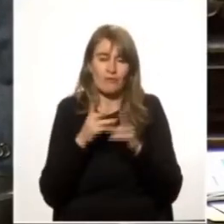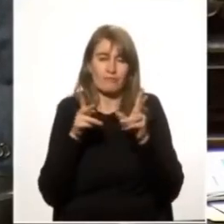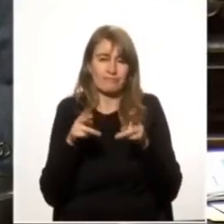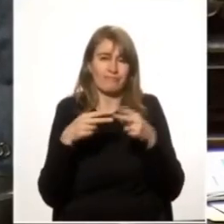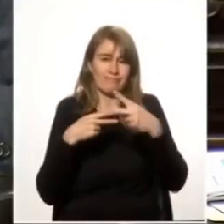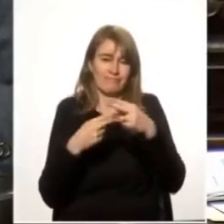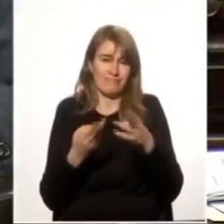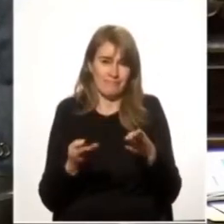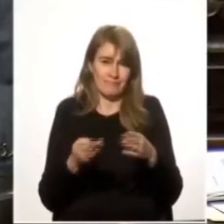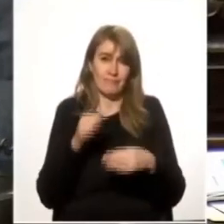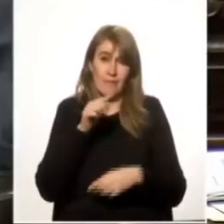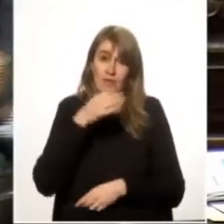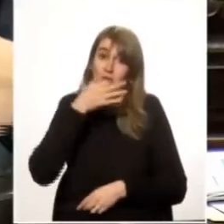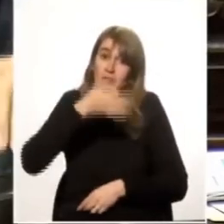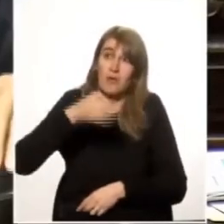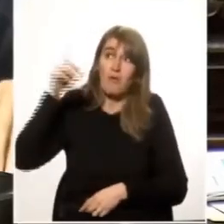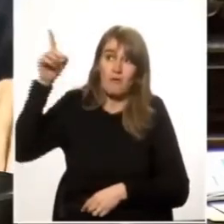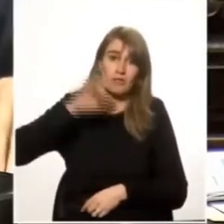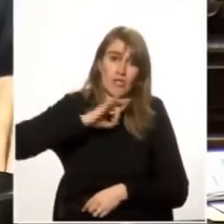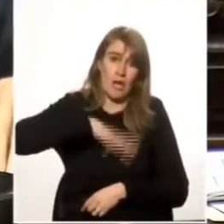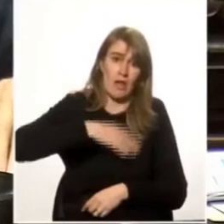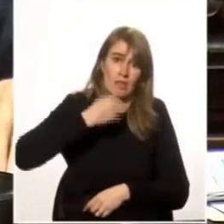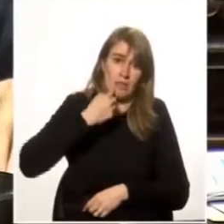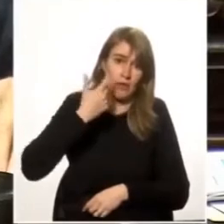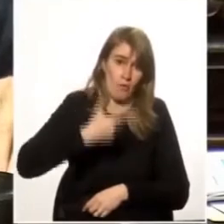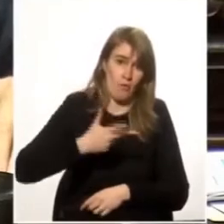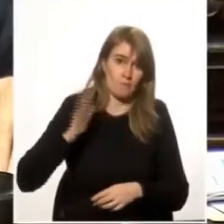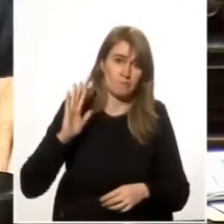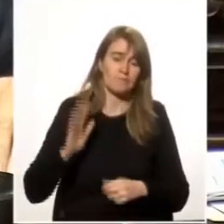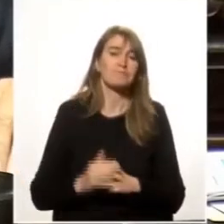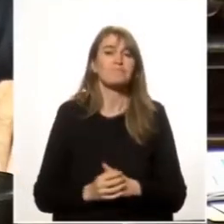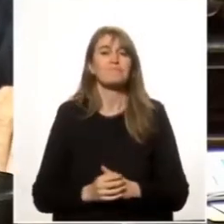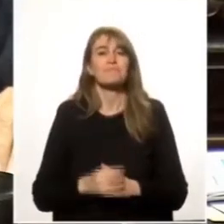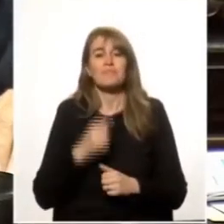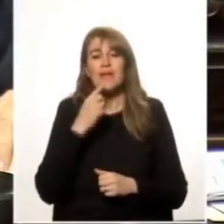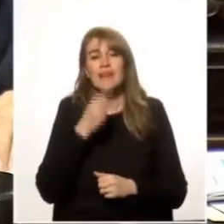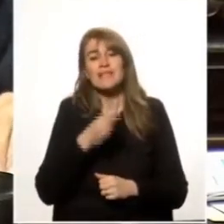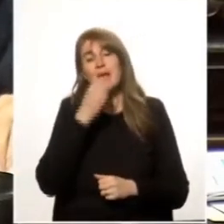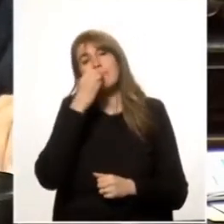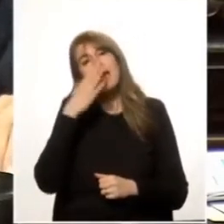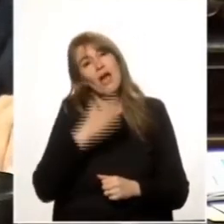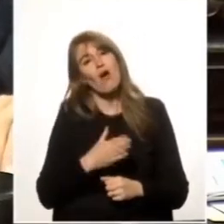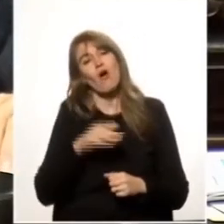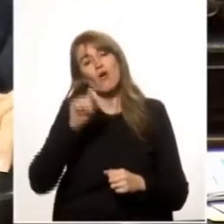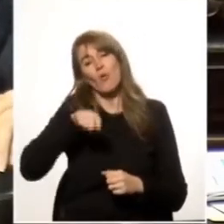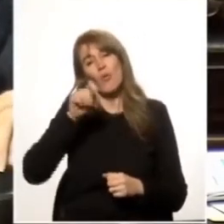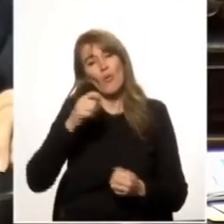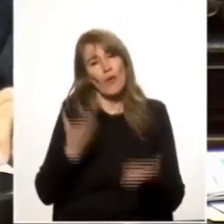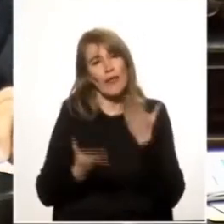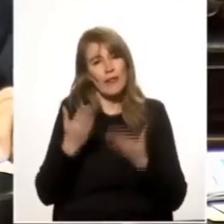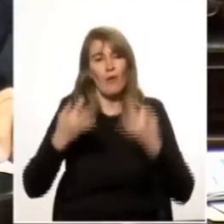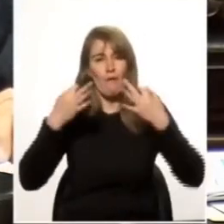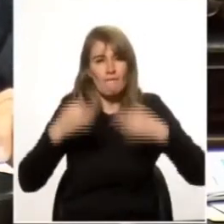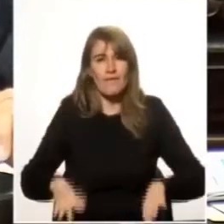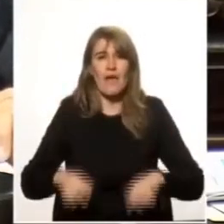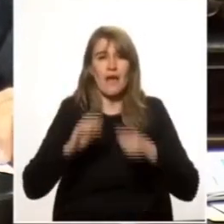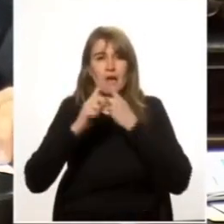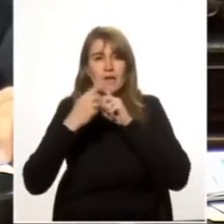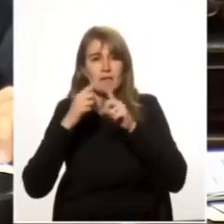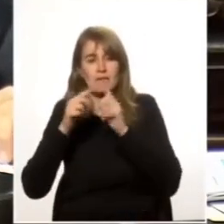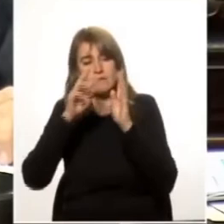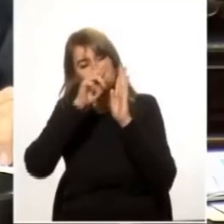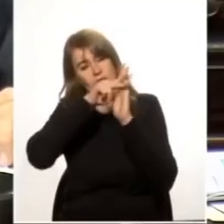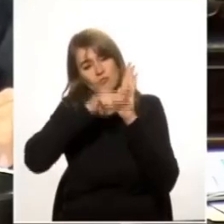eso dijo la contraparte de manera de contar con un marco jurídico más completo para regular todas las relaciones